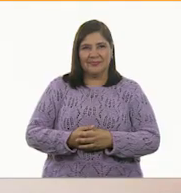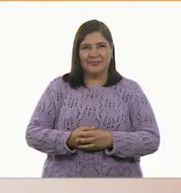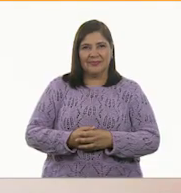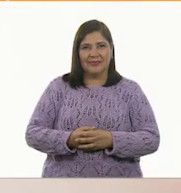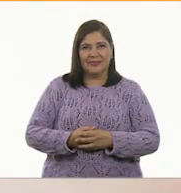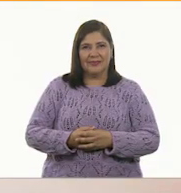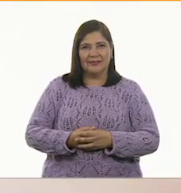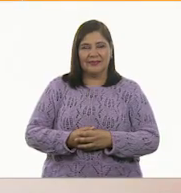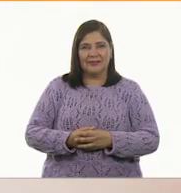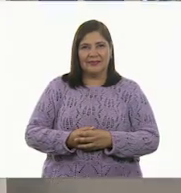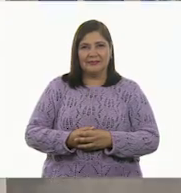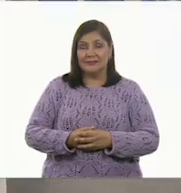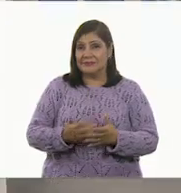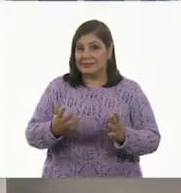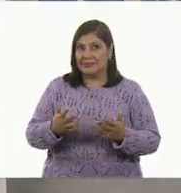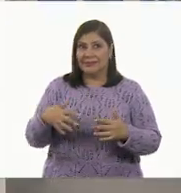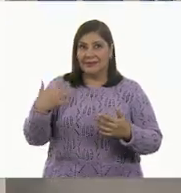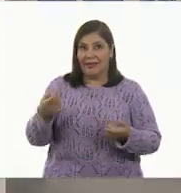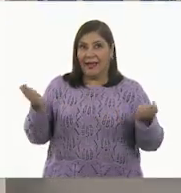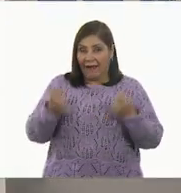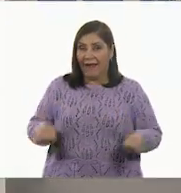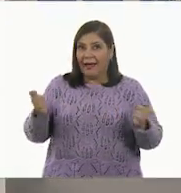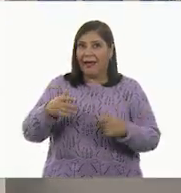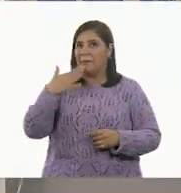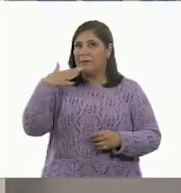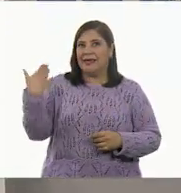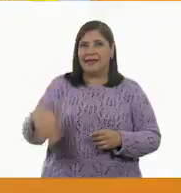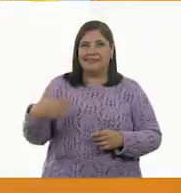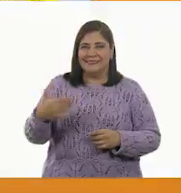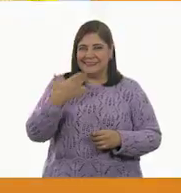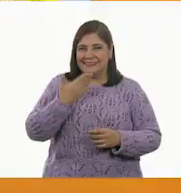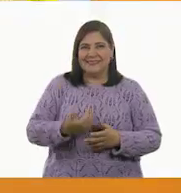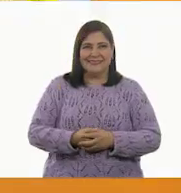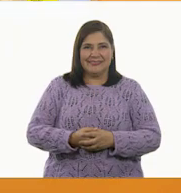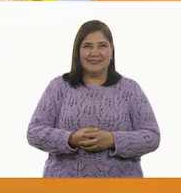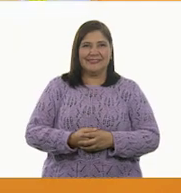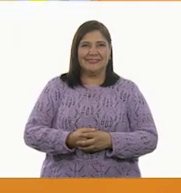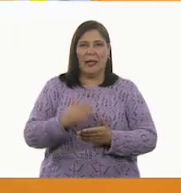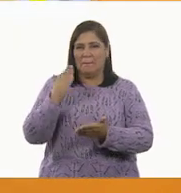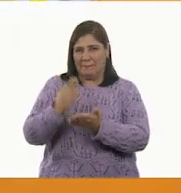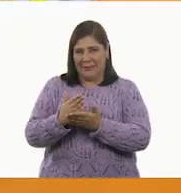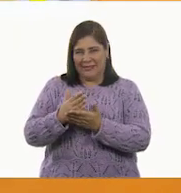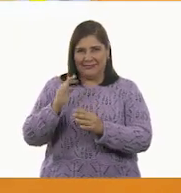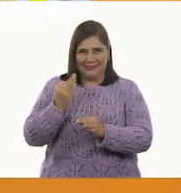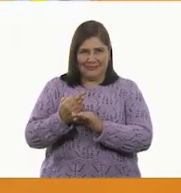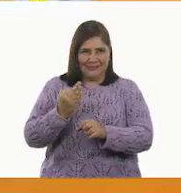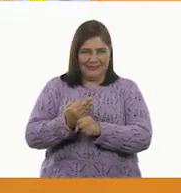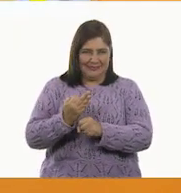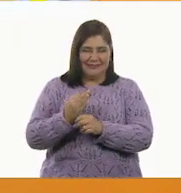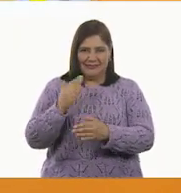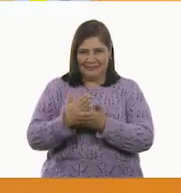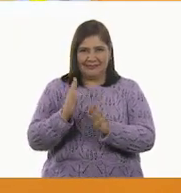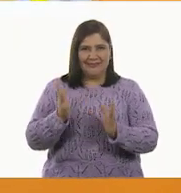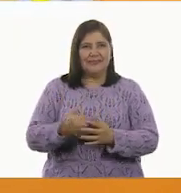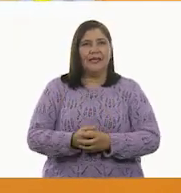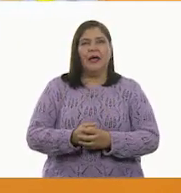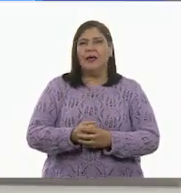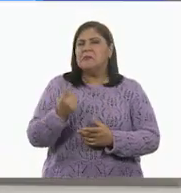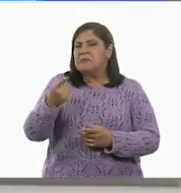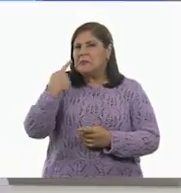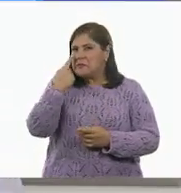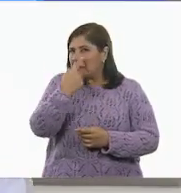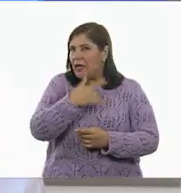Uy. Ya. Excelente. Podemos parar. Ok. ¿Qué te pareció este reto, Aníbal? Aníbal?